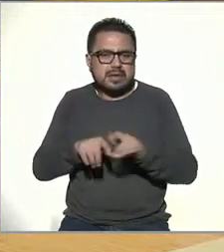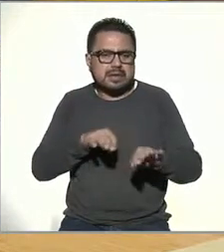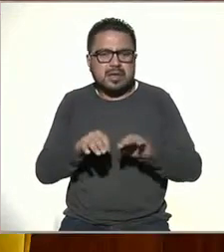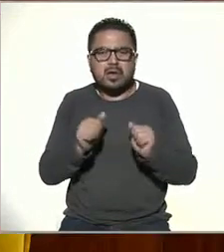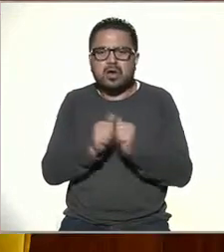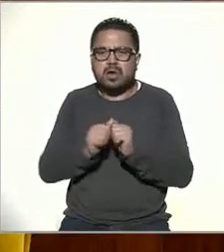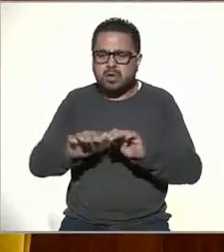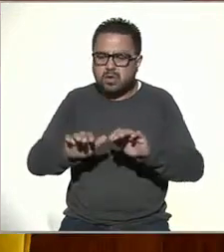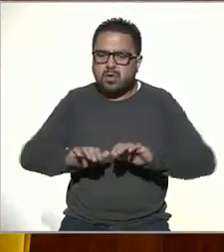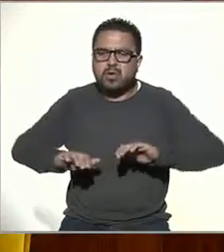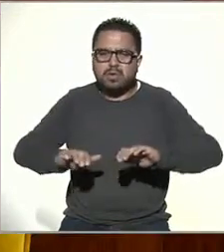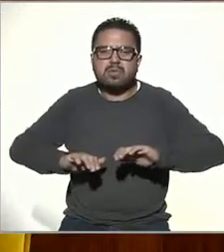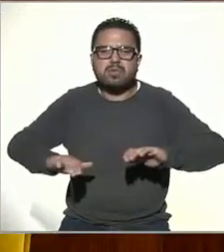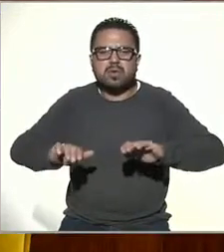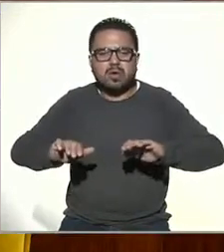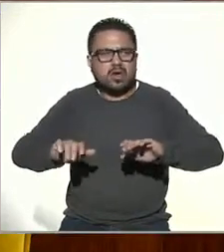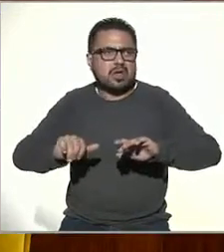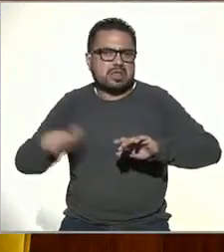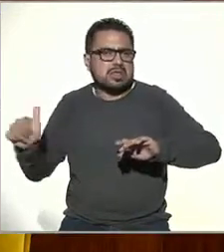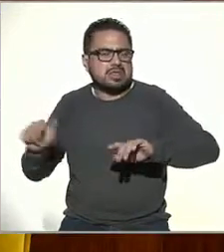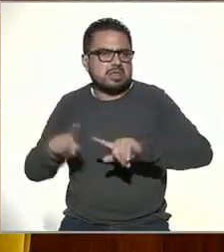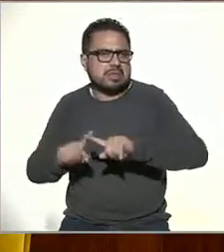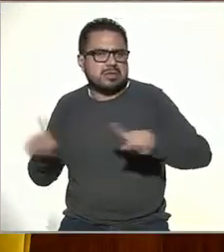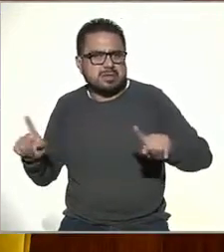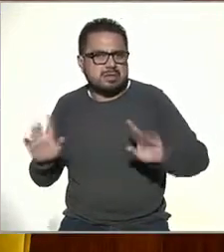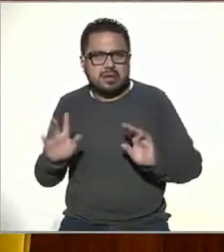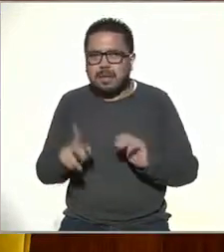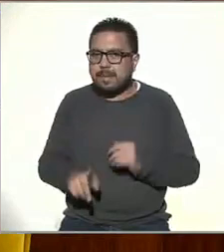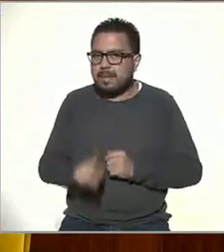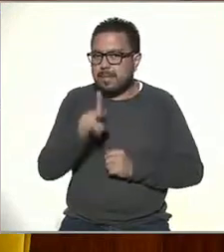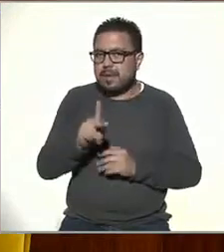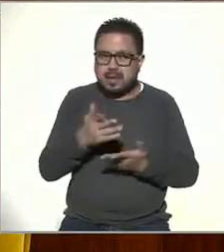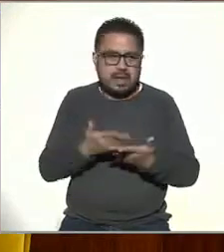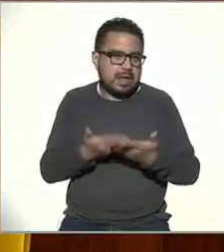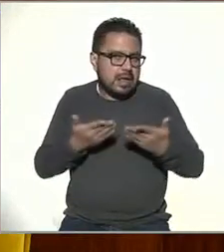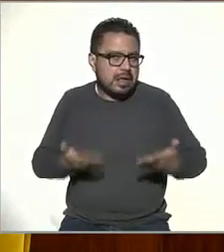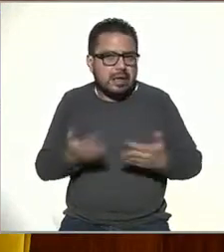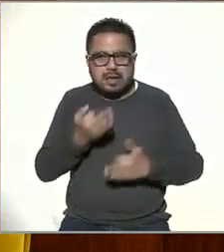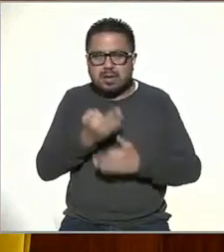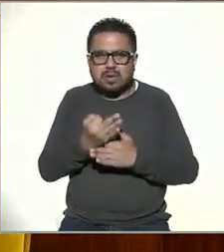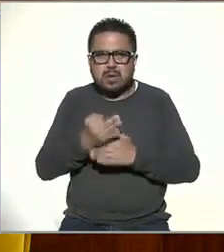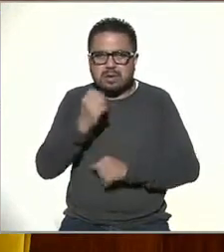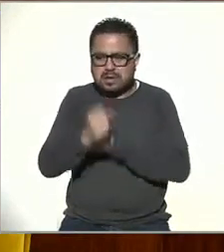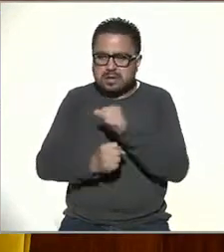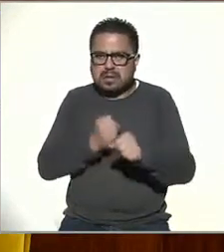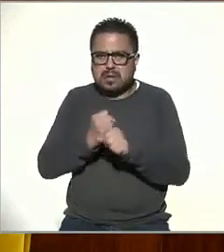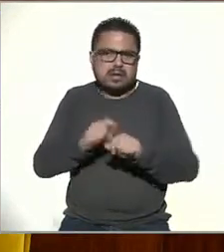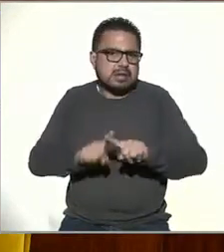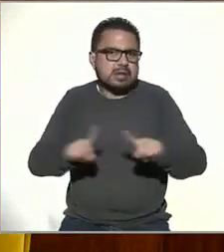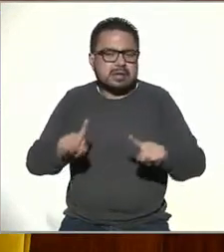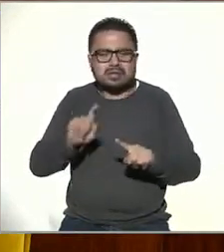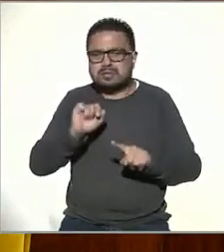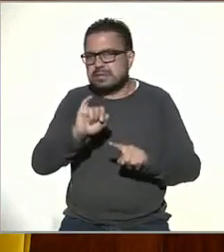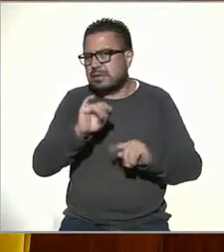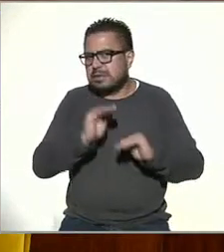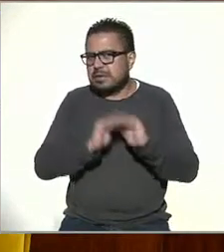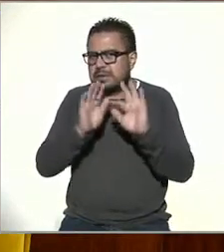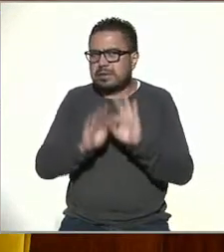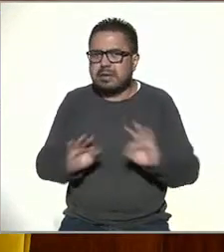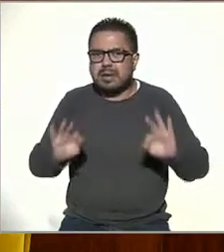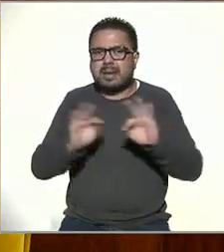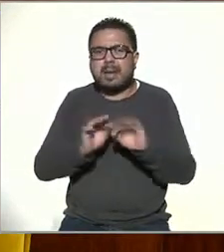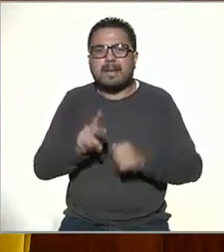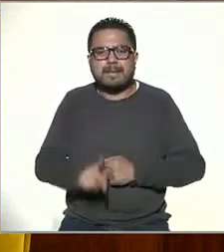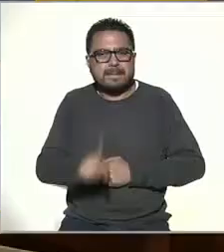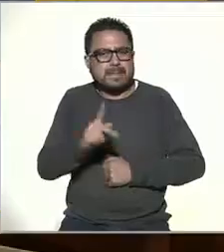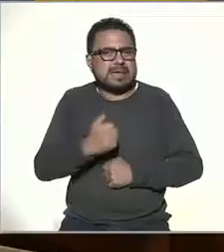computadoras y era otra historia. Sin embargo, ahora ya la diferencia por edad sí es importante. Desgraciadamente,